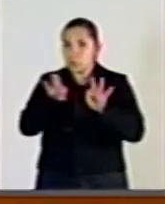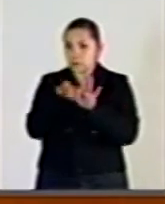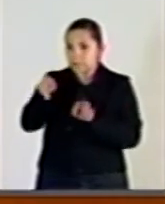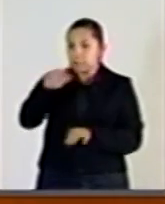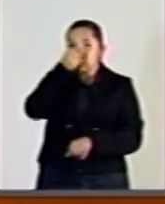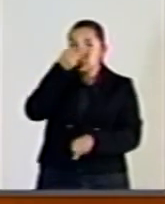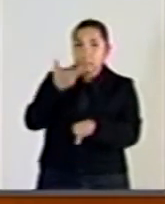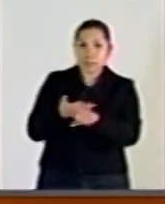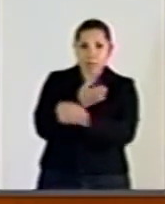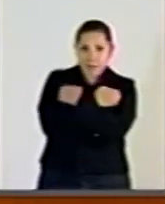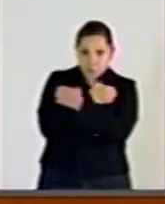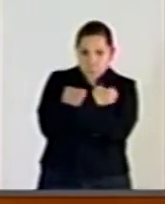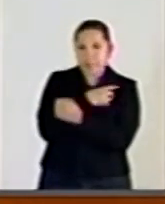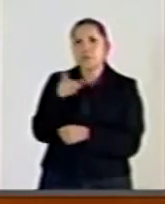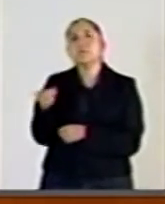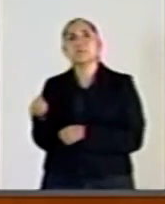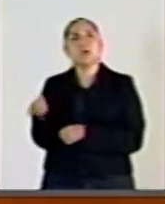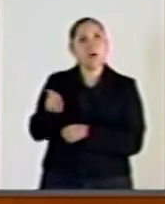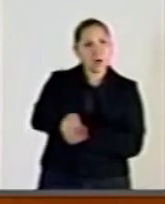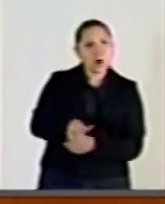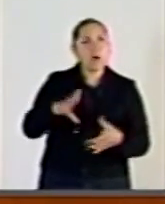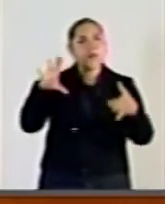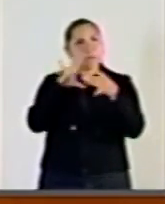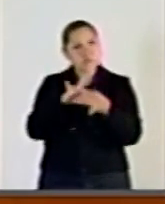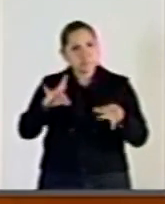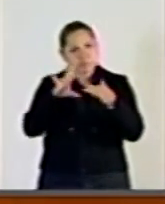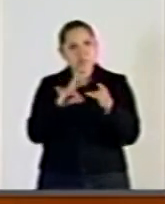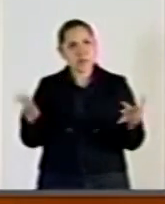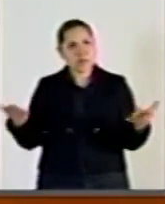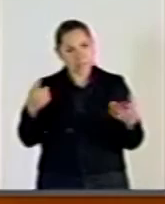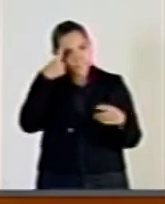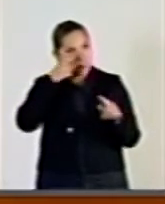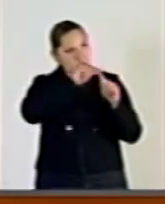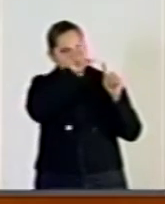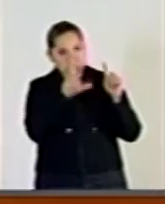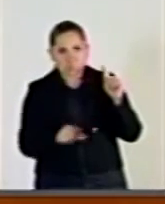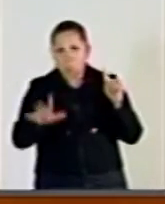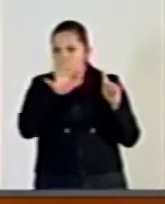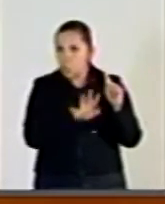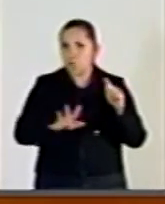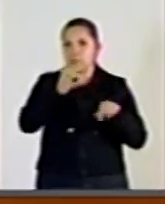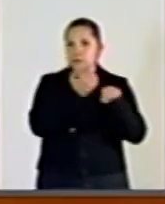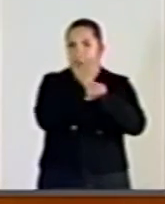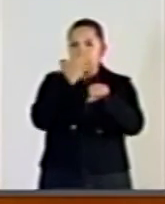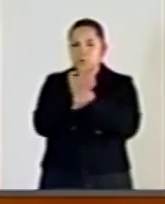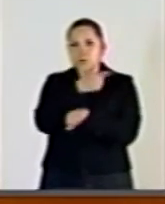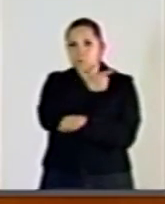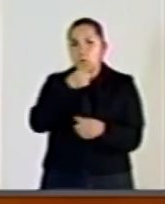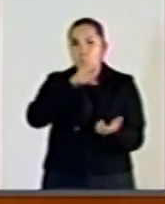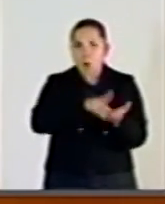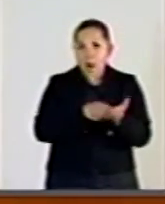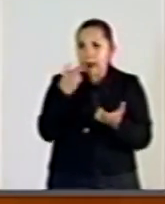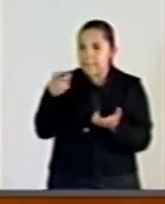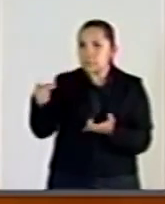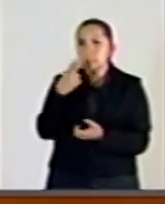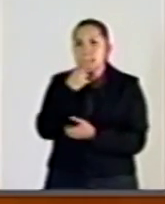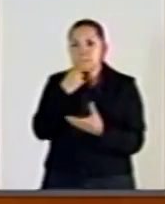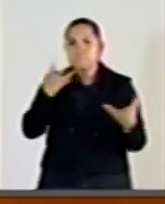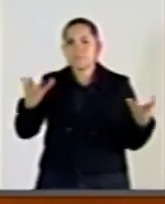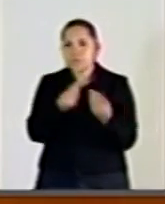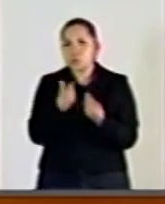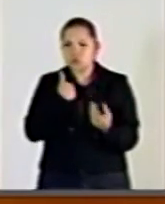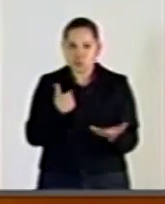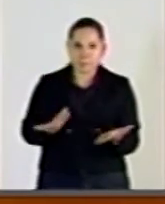explicara al país cómo esa dependencia puede contribuir al diálogo y a la